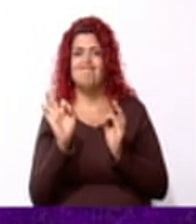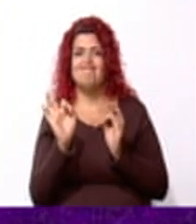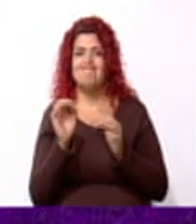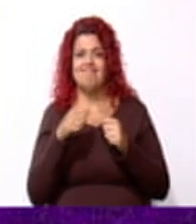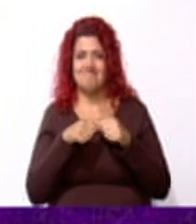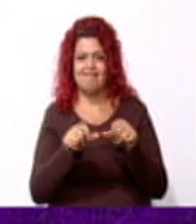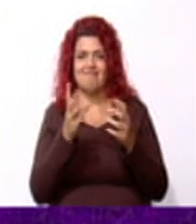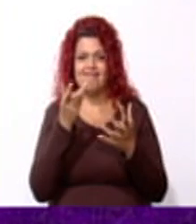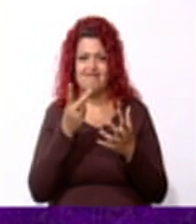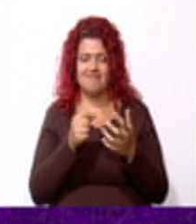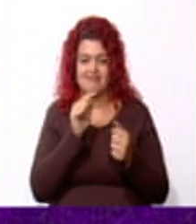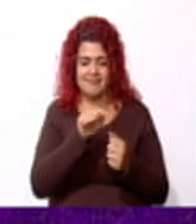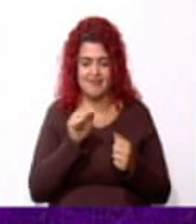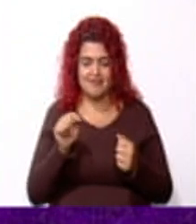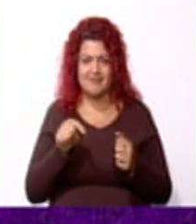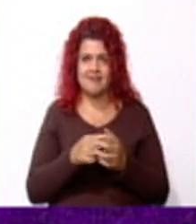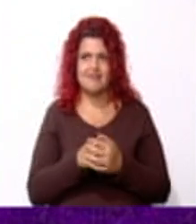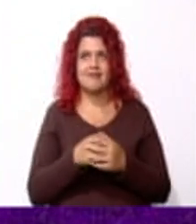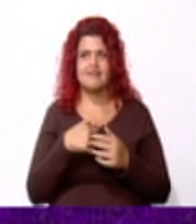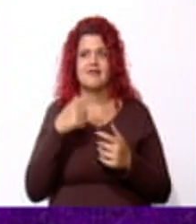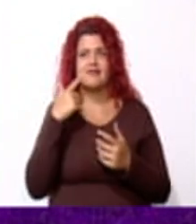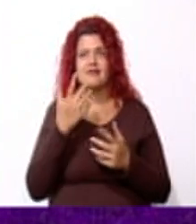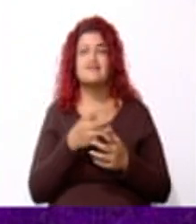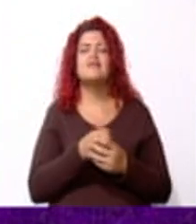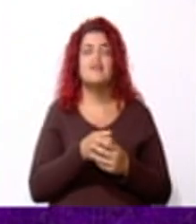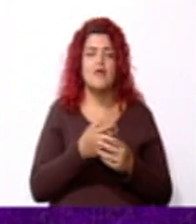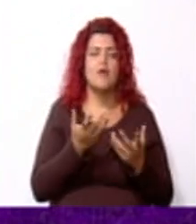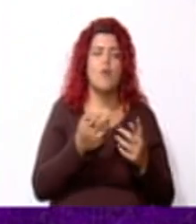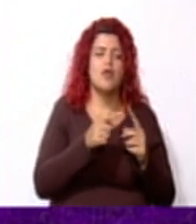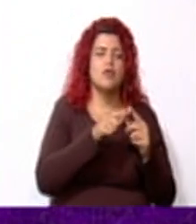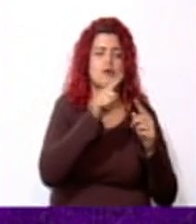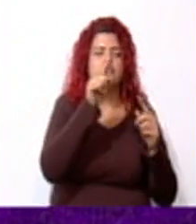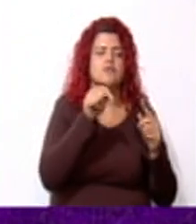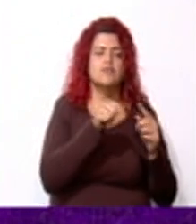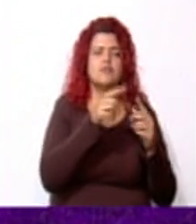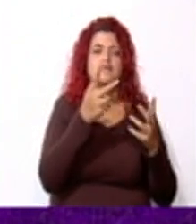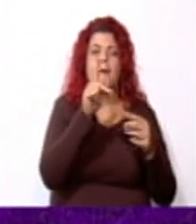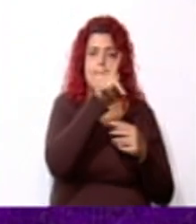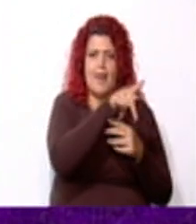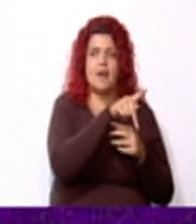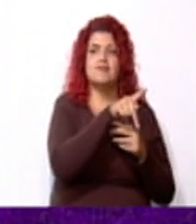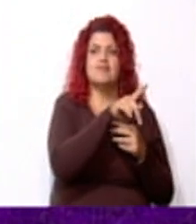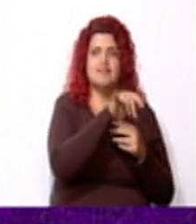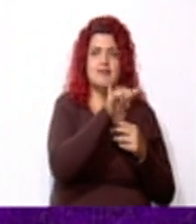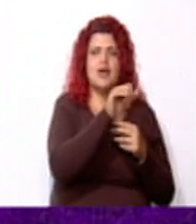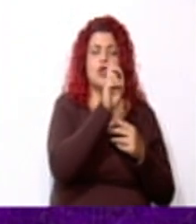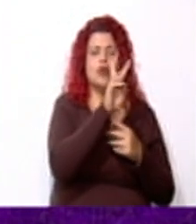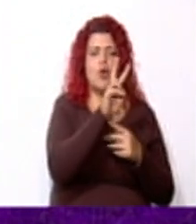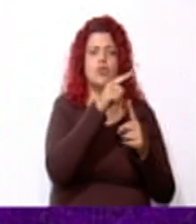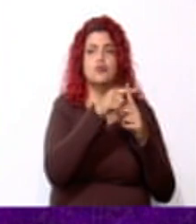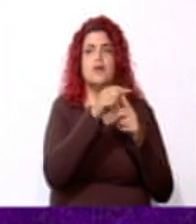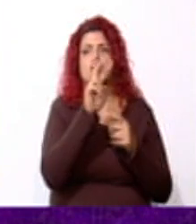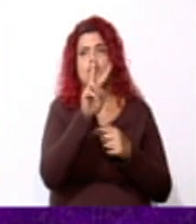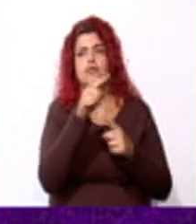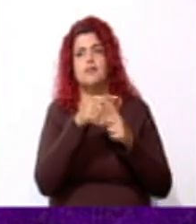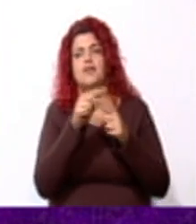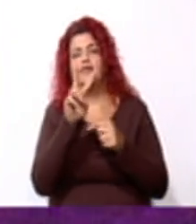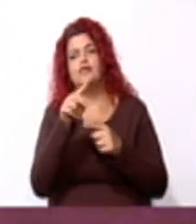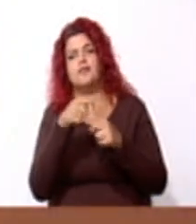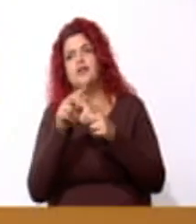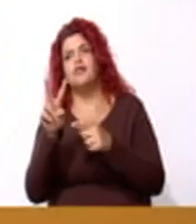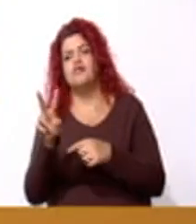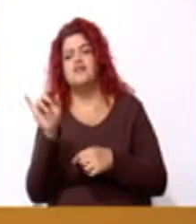Sigan contando en casita. Y vamos a tener entonces que el contorno de este cuadrado es de ocho unidades.